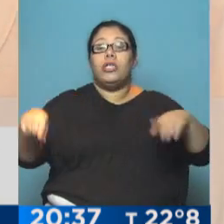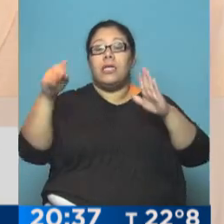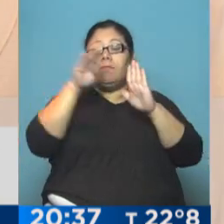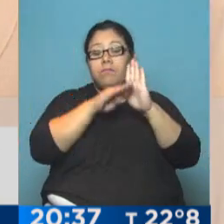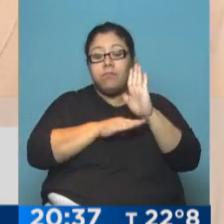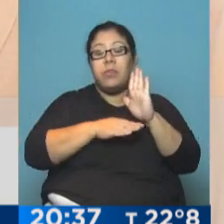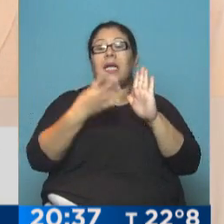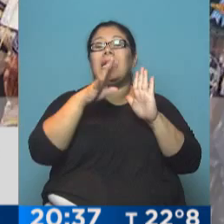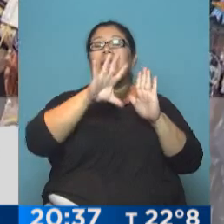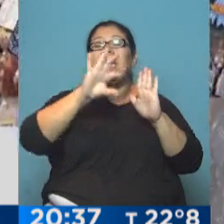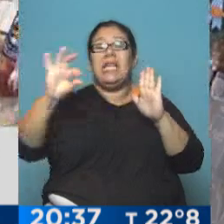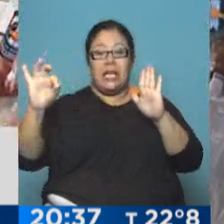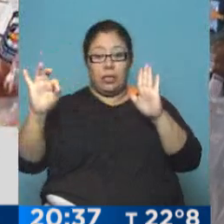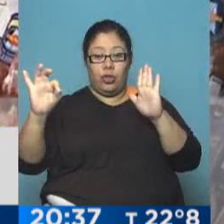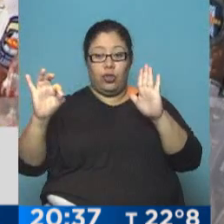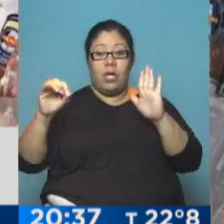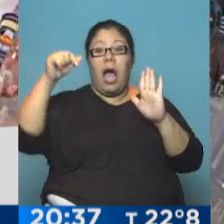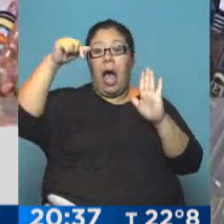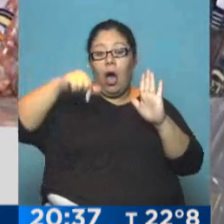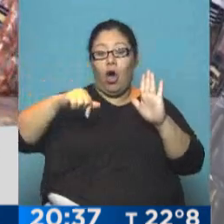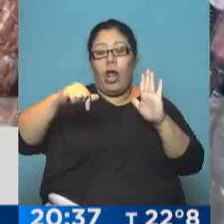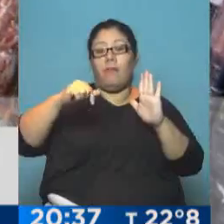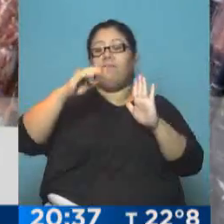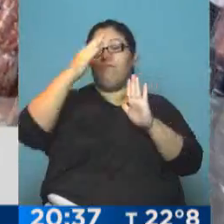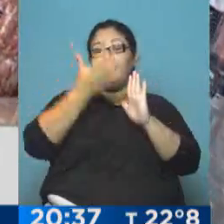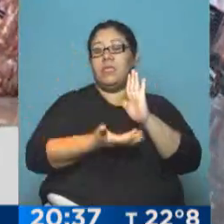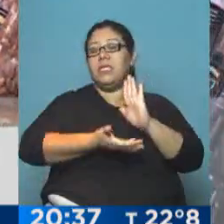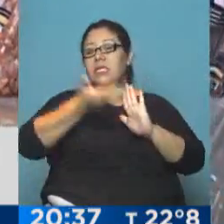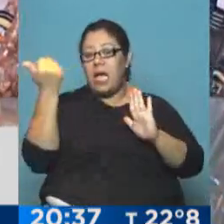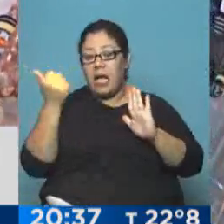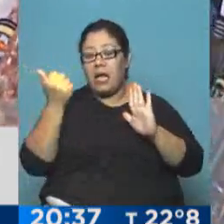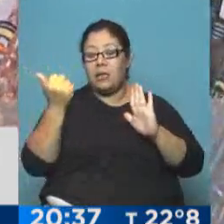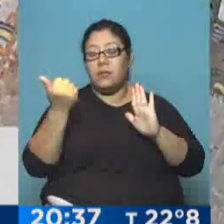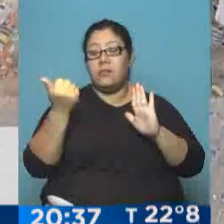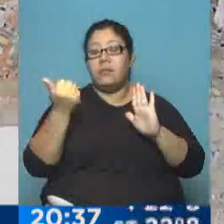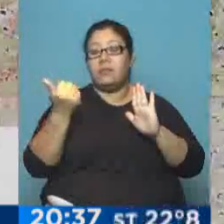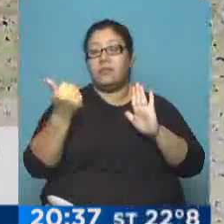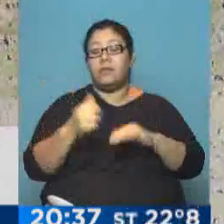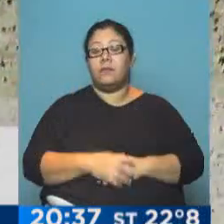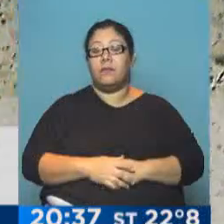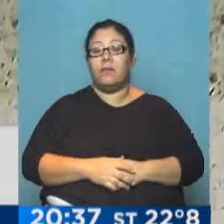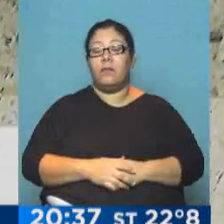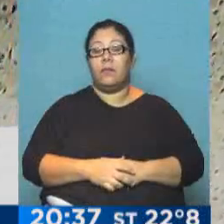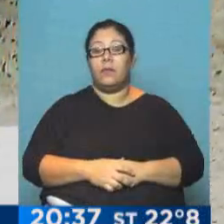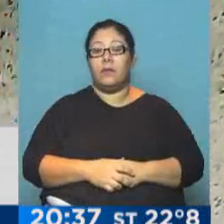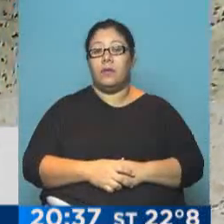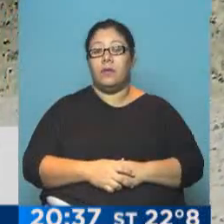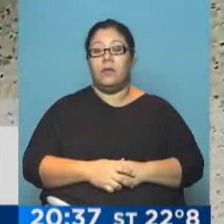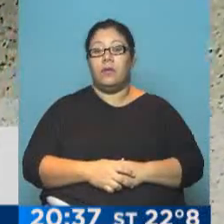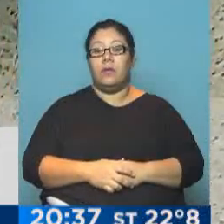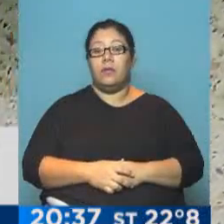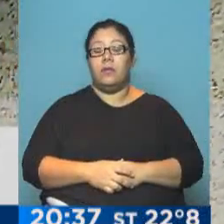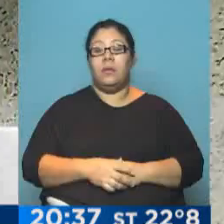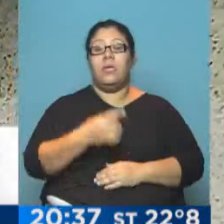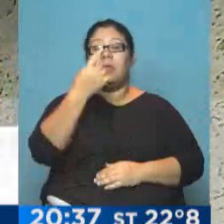más básicos los que han quedado fuera. ¿Y la baja la cantidad de productos? ¿Es bueno o malo? Yo no le diría que es bueno ni malo,